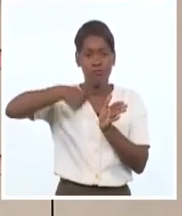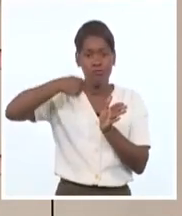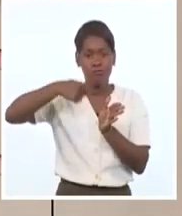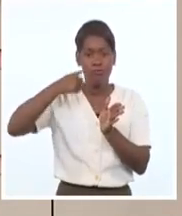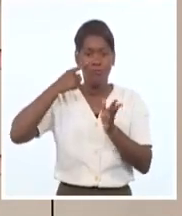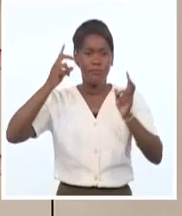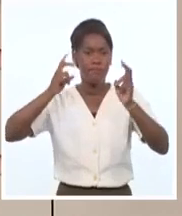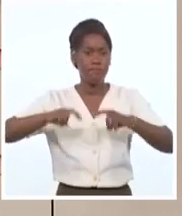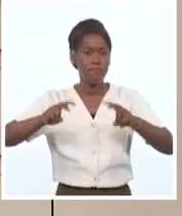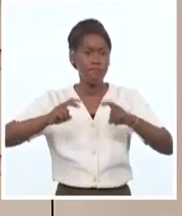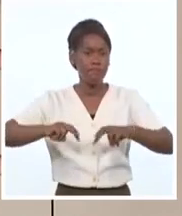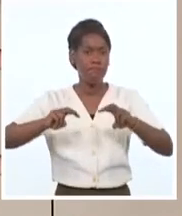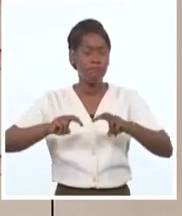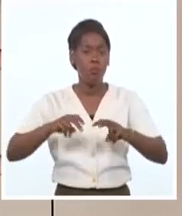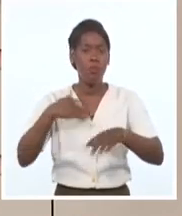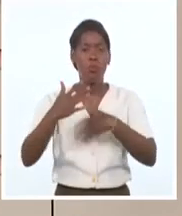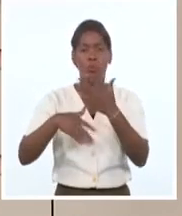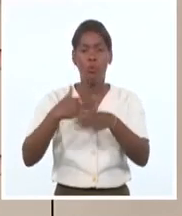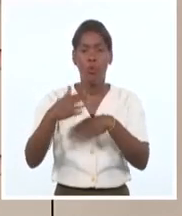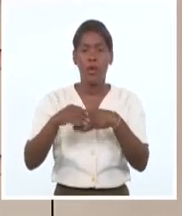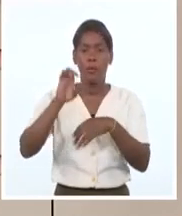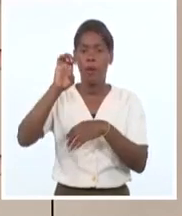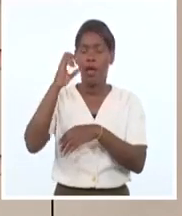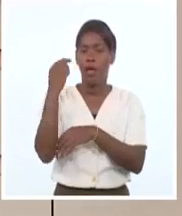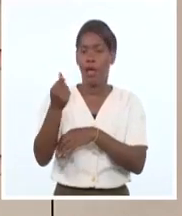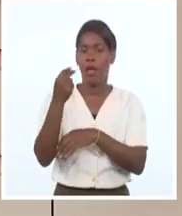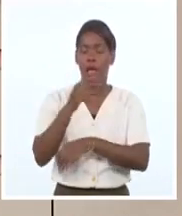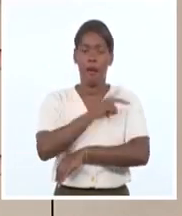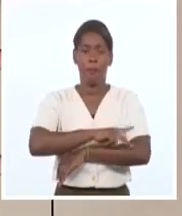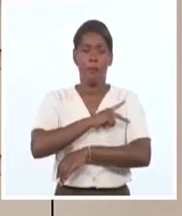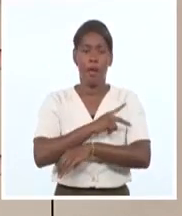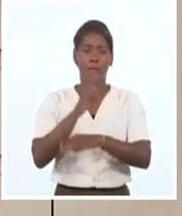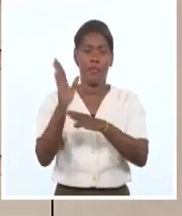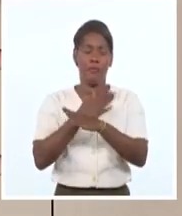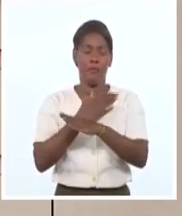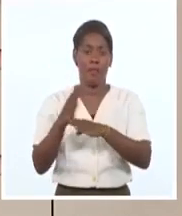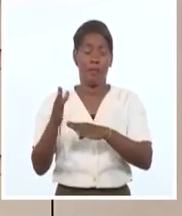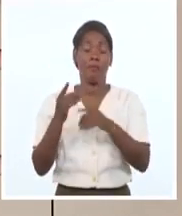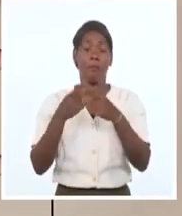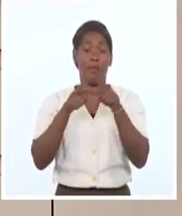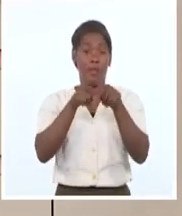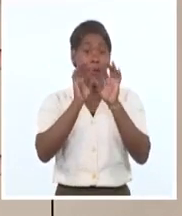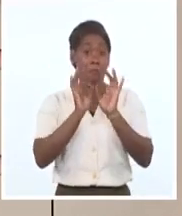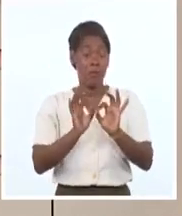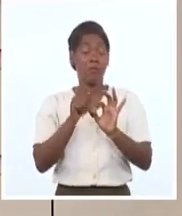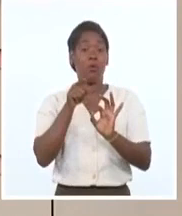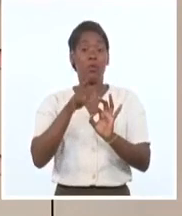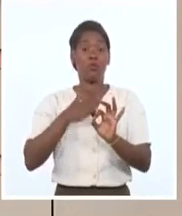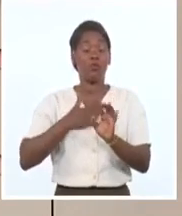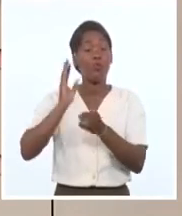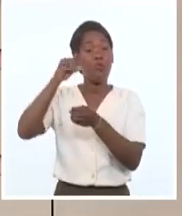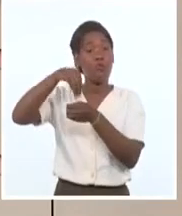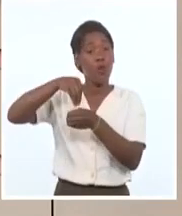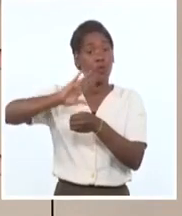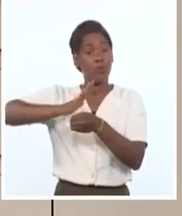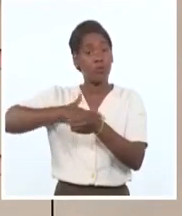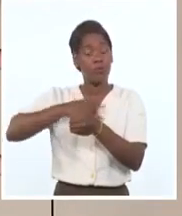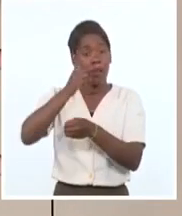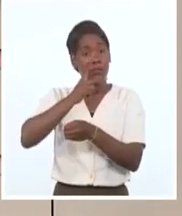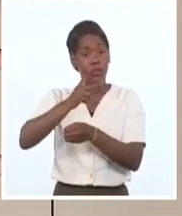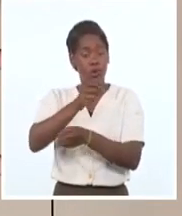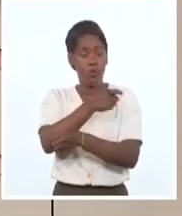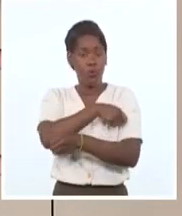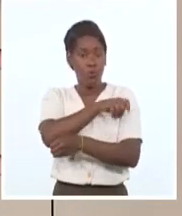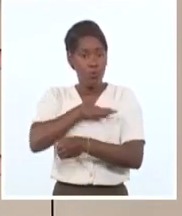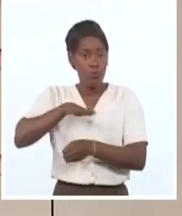la no despreciable suma de 40 mil millones de dólares. Dinero suficiente y necesario ahora, por ejemplo,